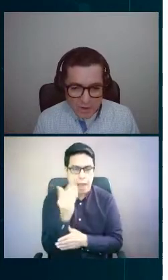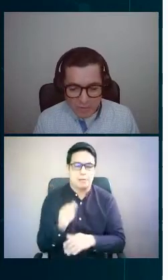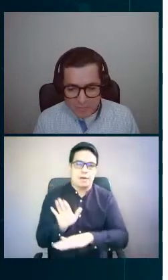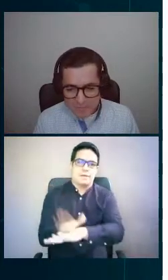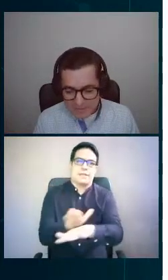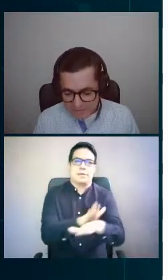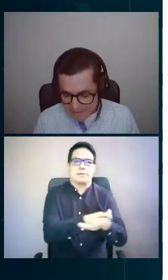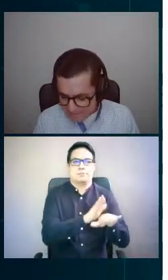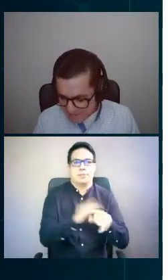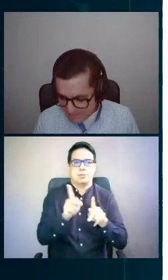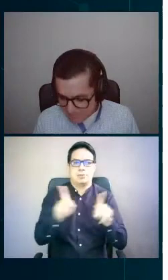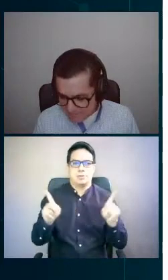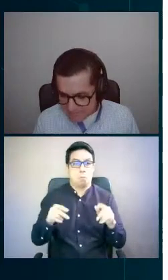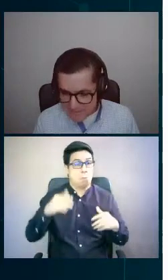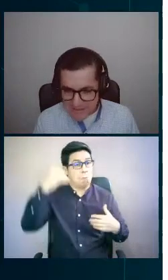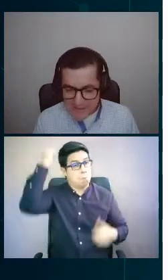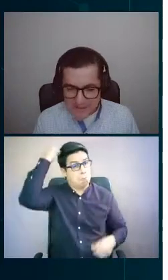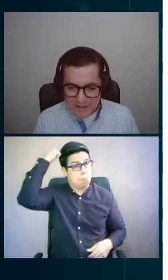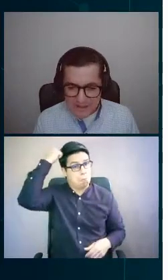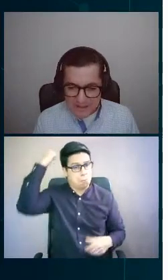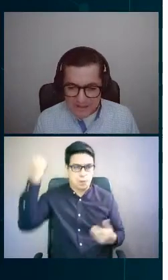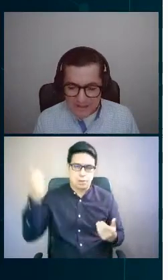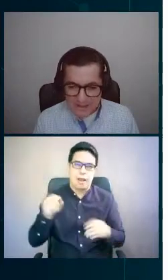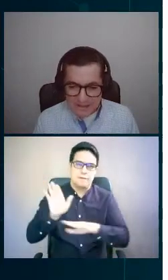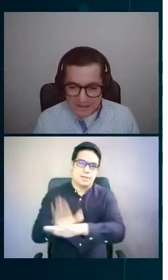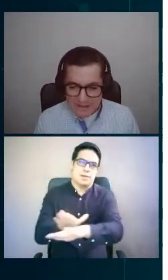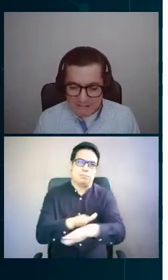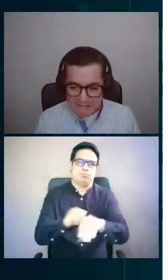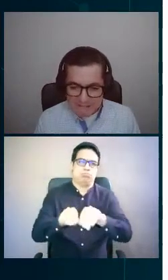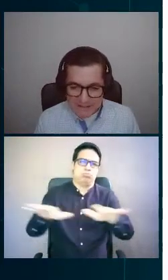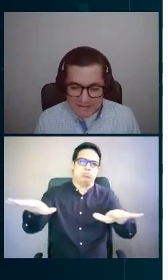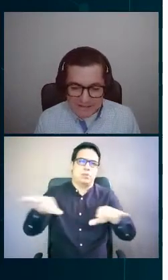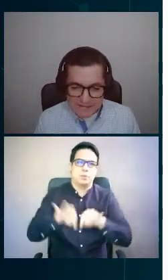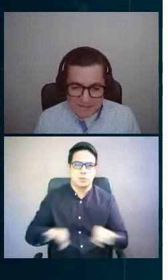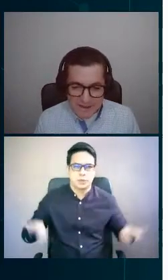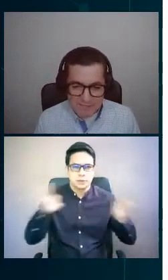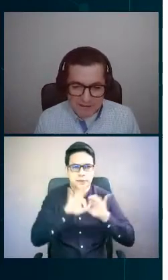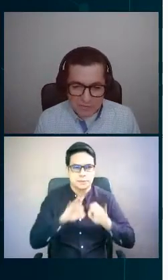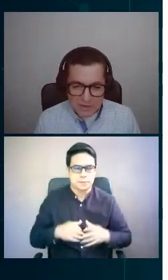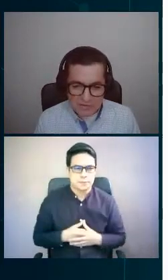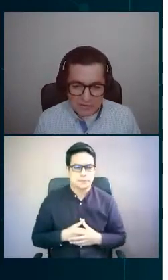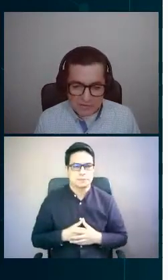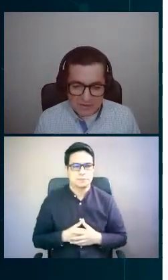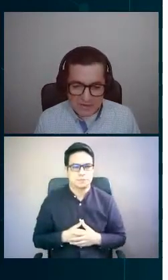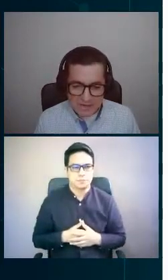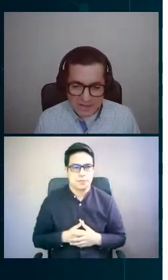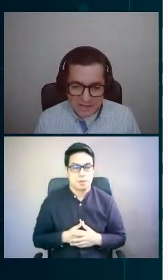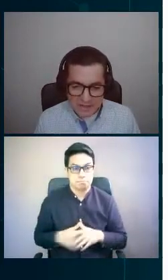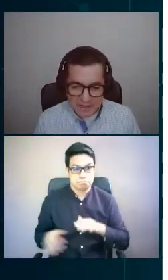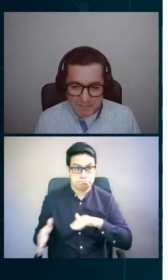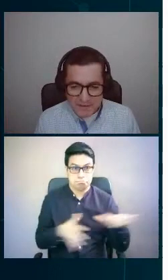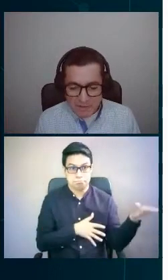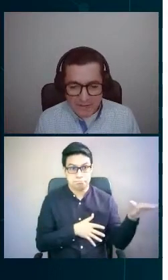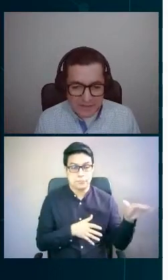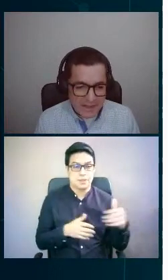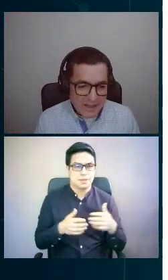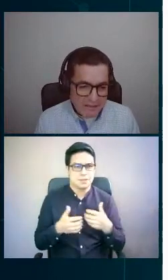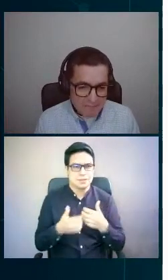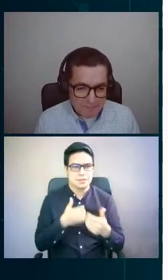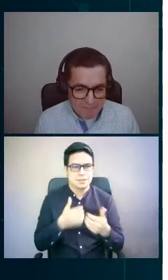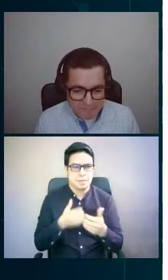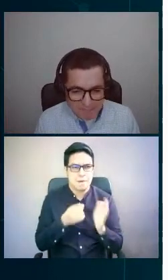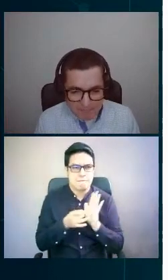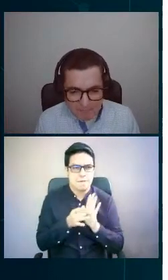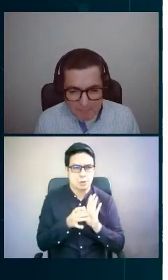Luego, desde la parte del sistema de facturación, venía una